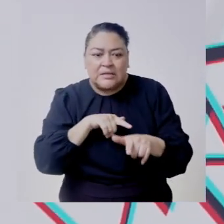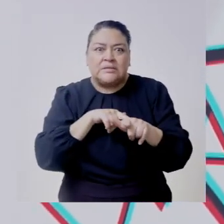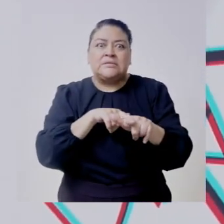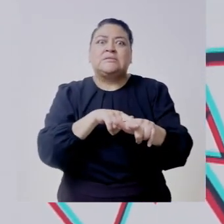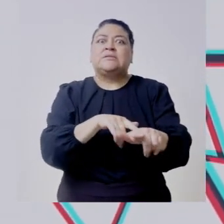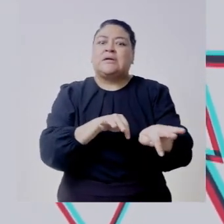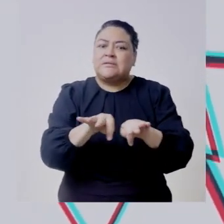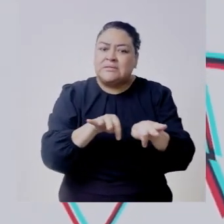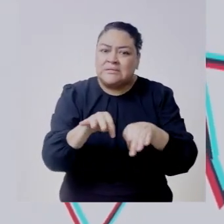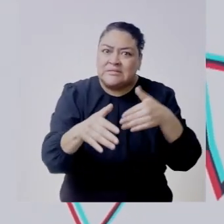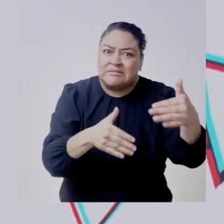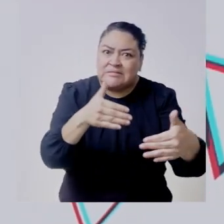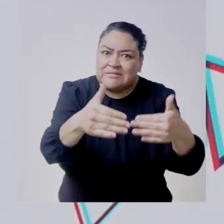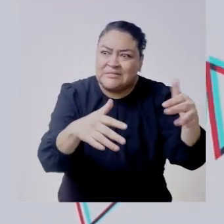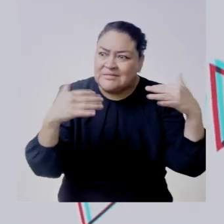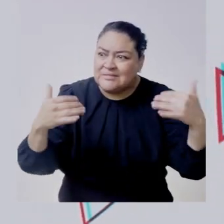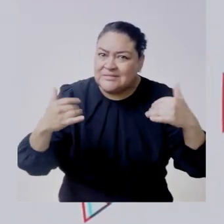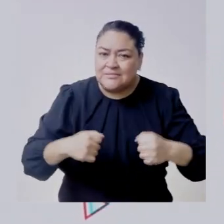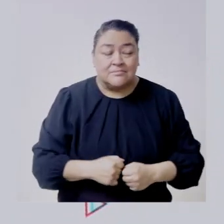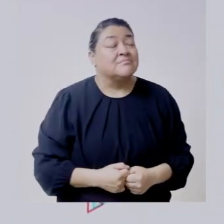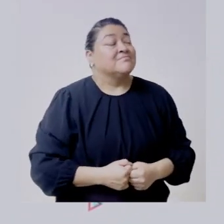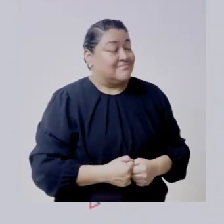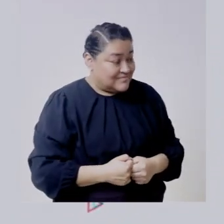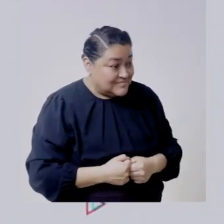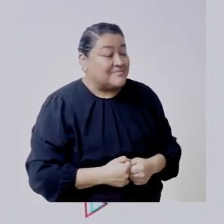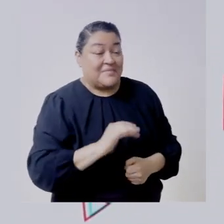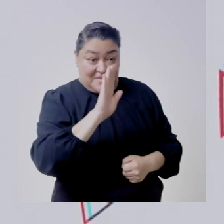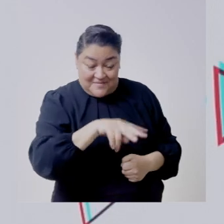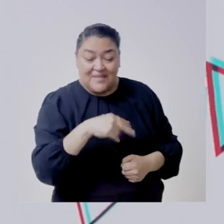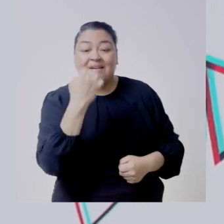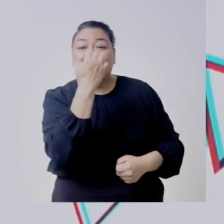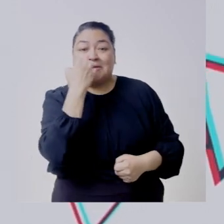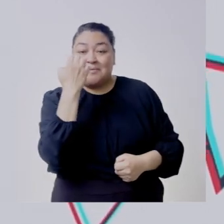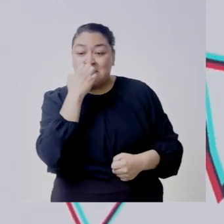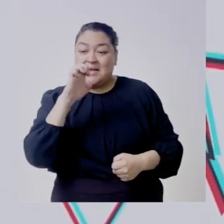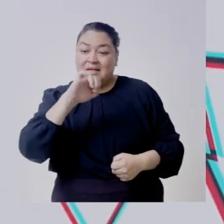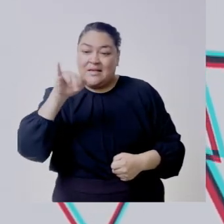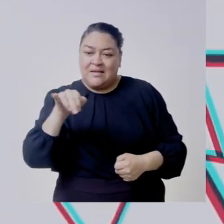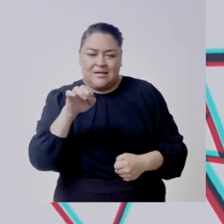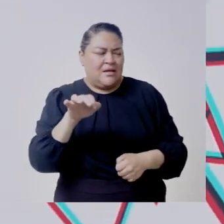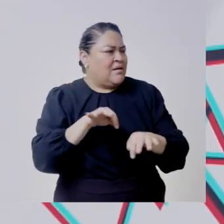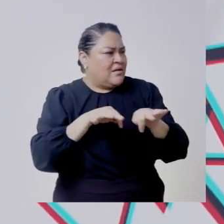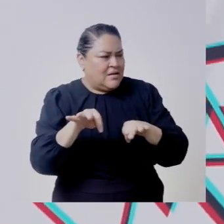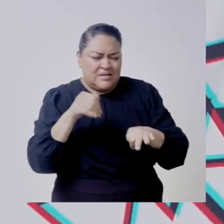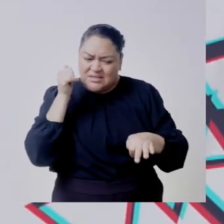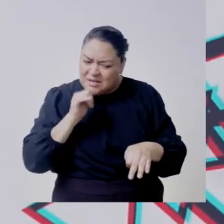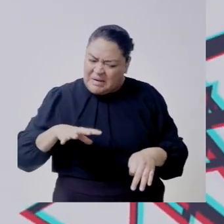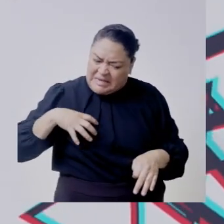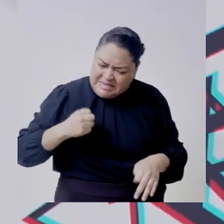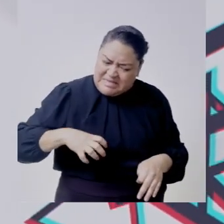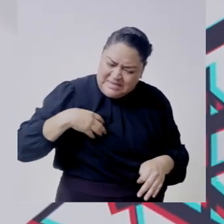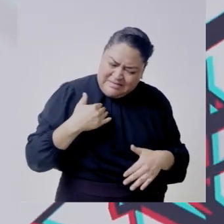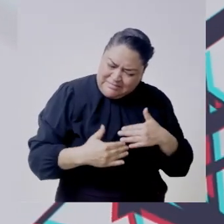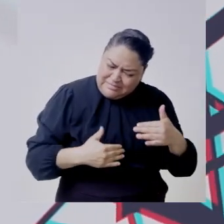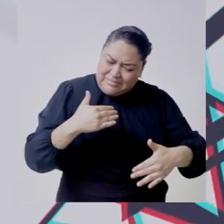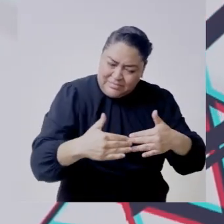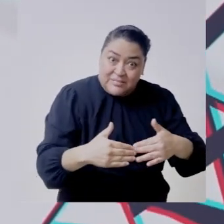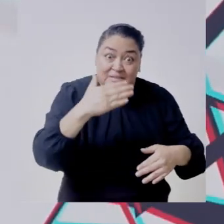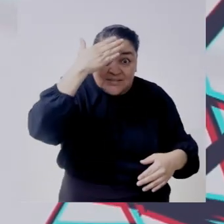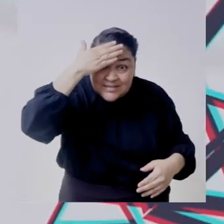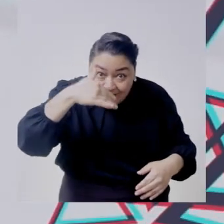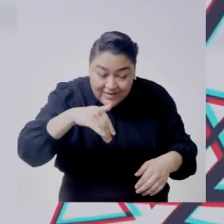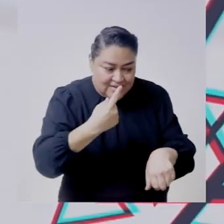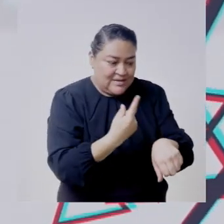dejó de trabajar efectivamente la escuela judicial electoral siempre ha trabajado durísimo y sobre todo fíjate que en la